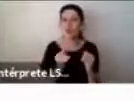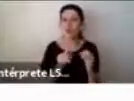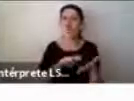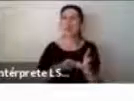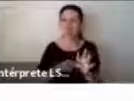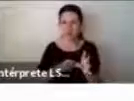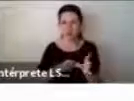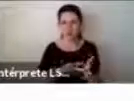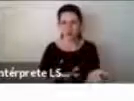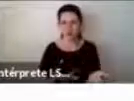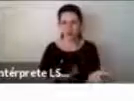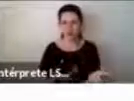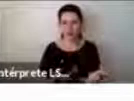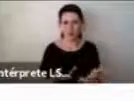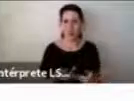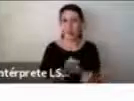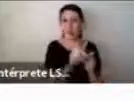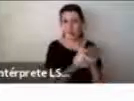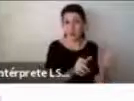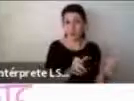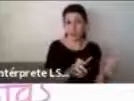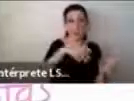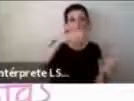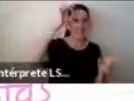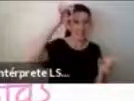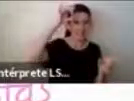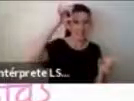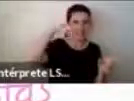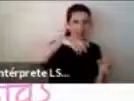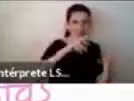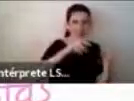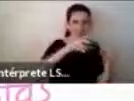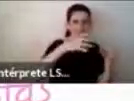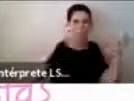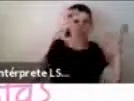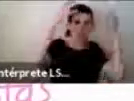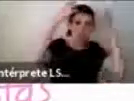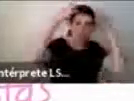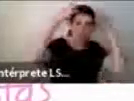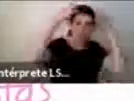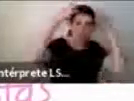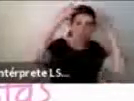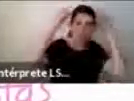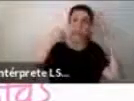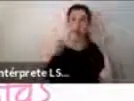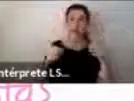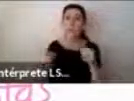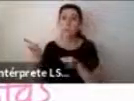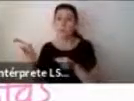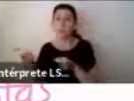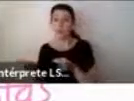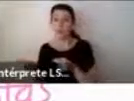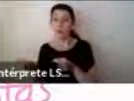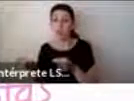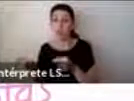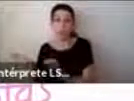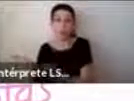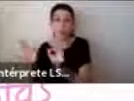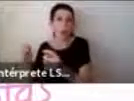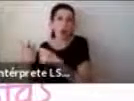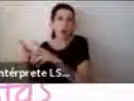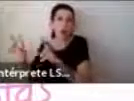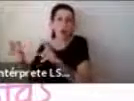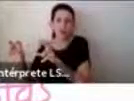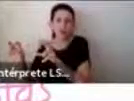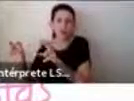especialistas en cosas neuro, hacia personas que son especialistas en otras cosas que no son neuro. Porque desde ahí también